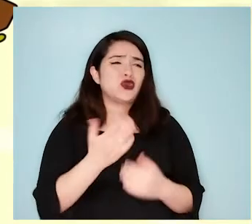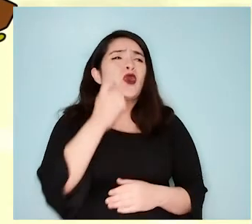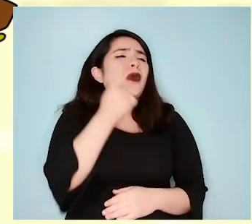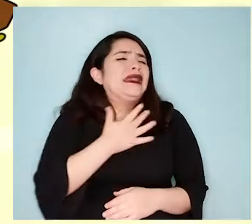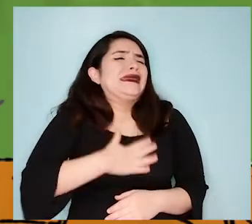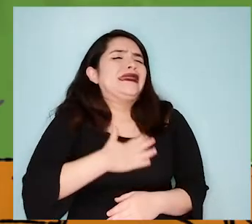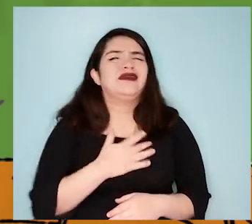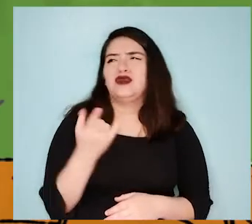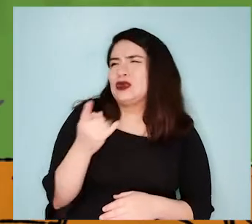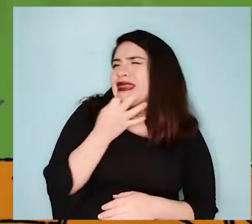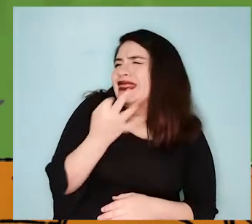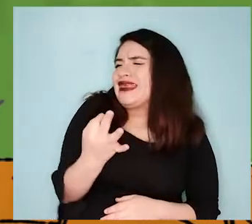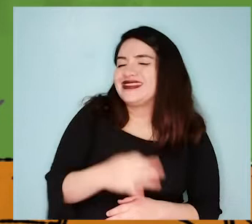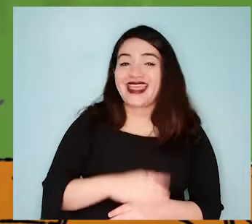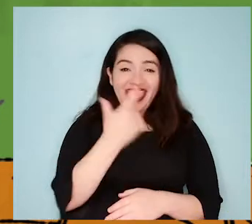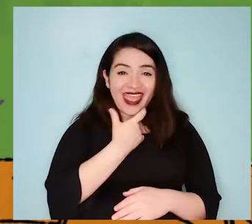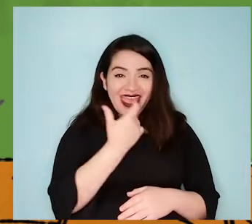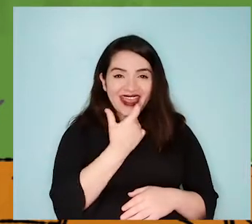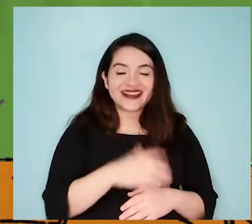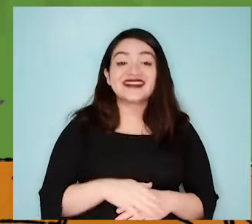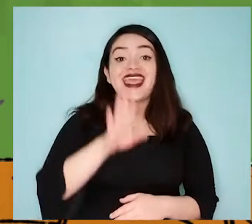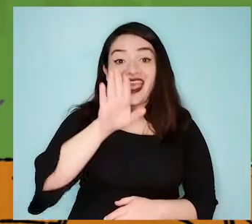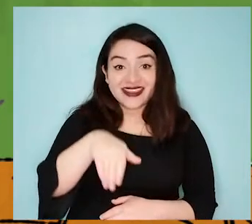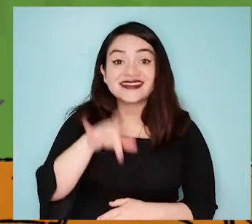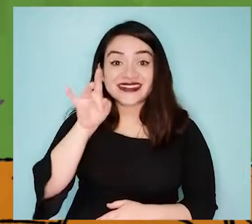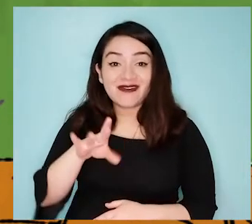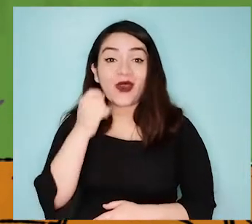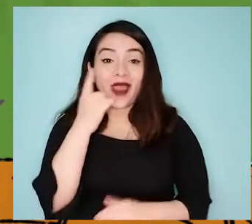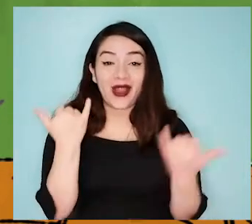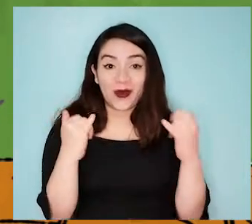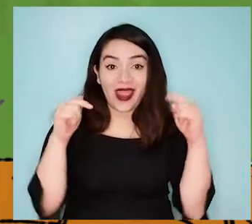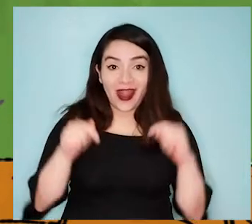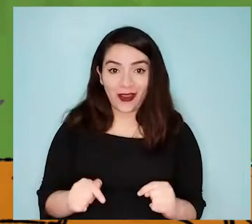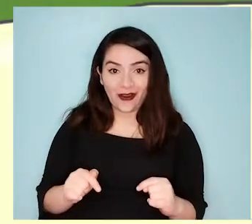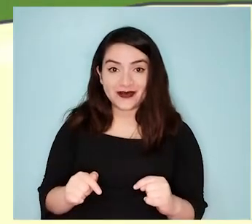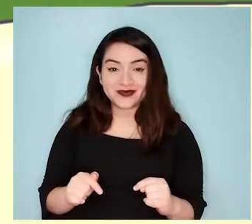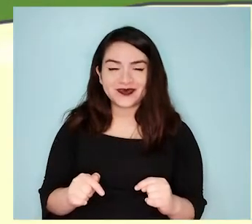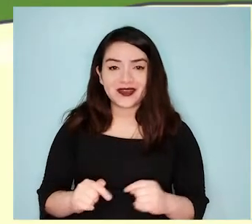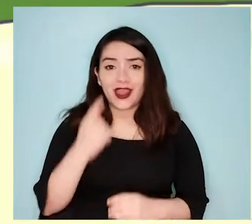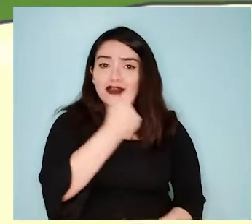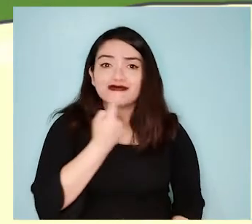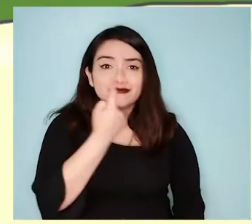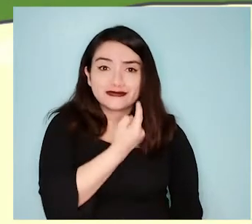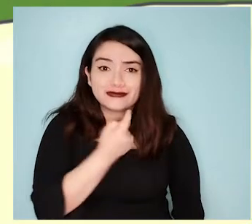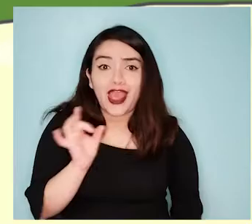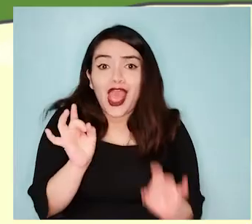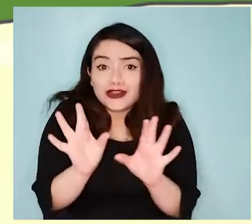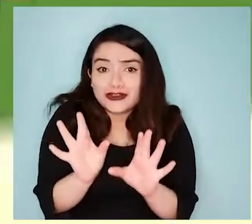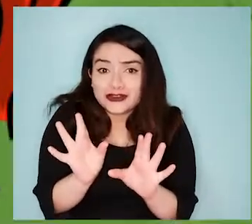kiriski quinti? ¿Qué dijiste? ¡Ey! ¡Ya sé a qué vamos a jugar hoy! A poner la boquita.